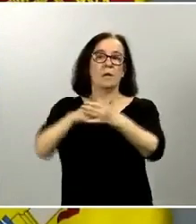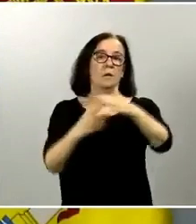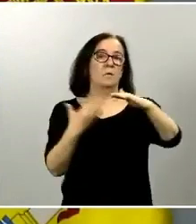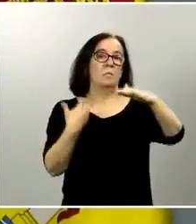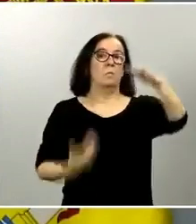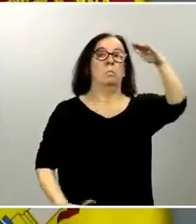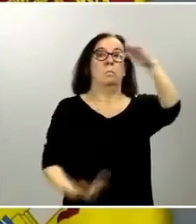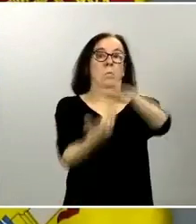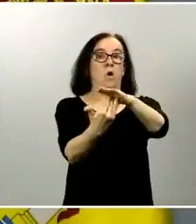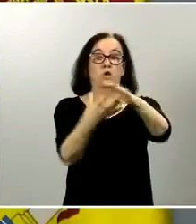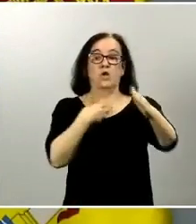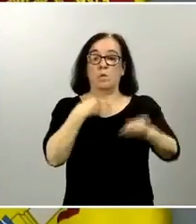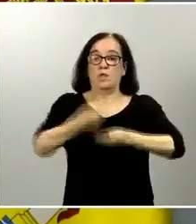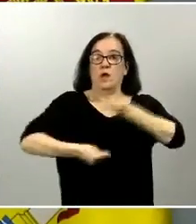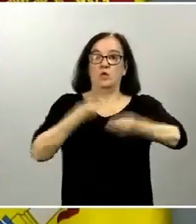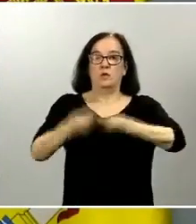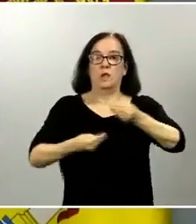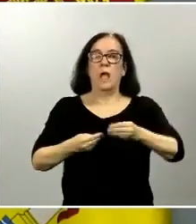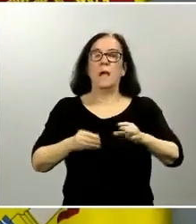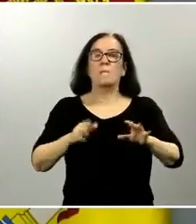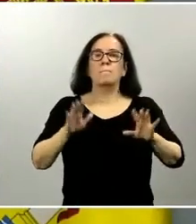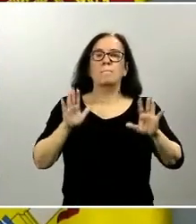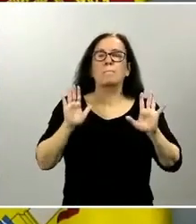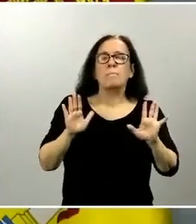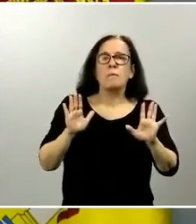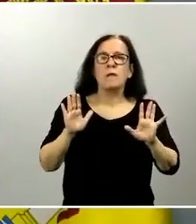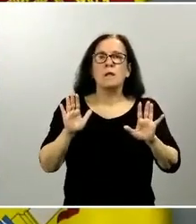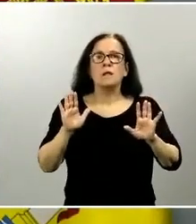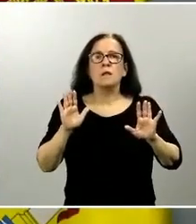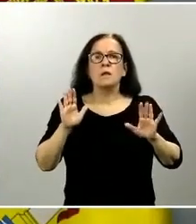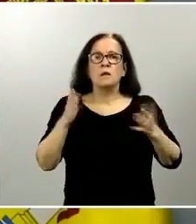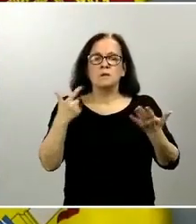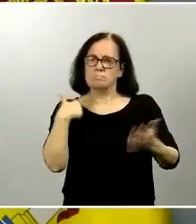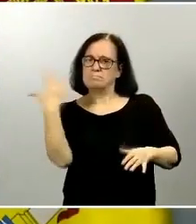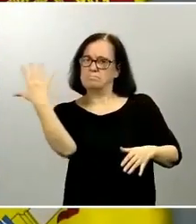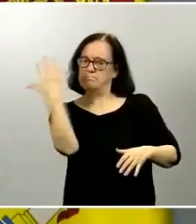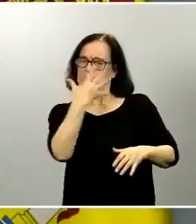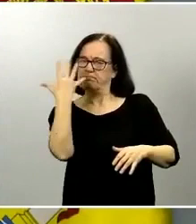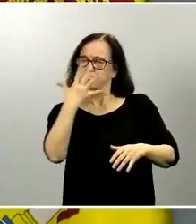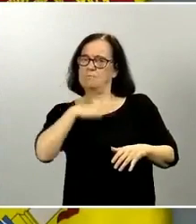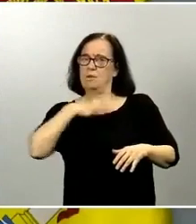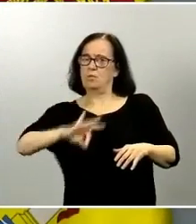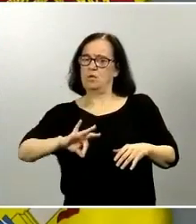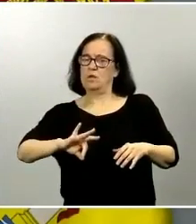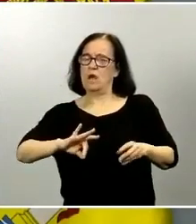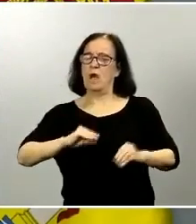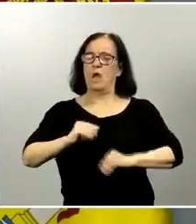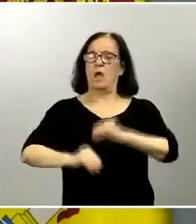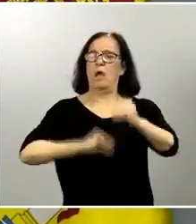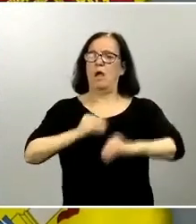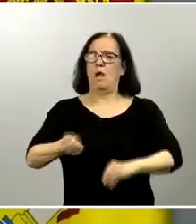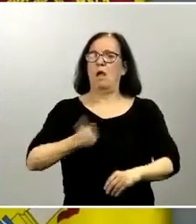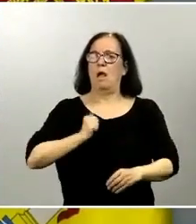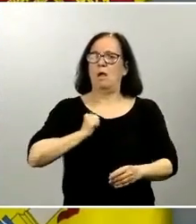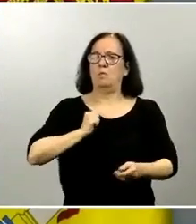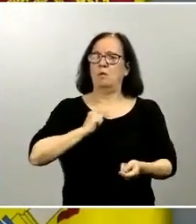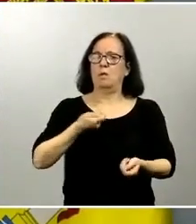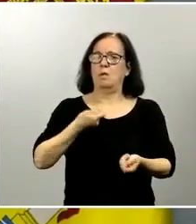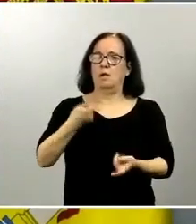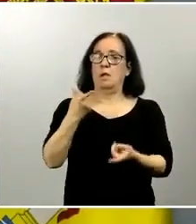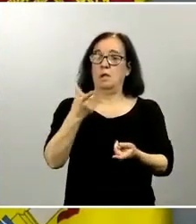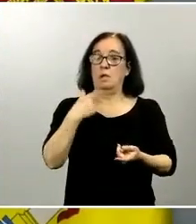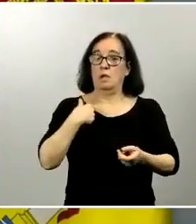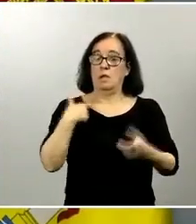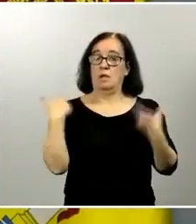utilizarlos pero que ante la sospecha de que pudieran haberse utilizado la unidad